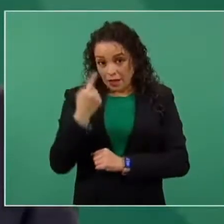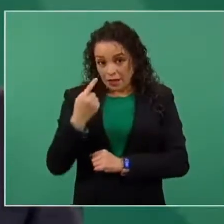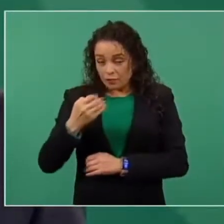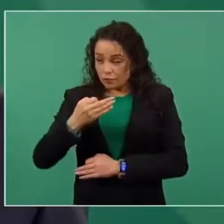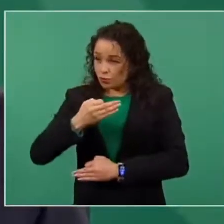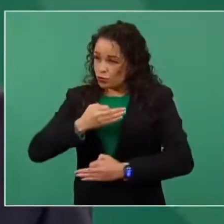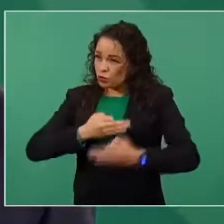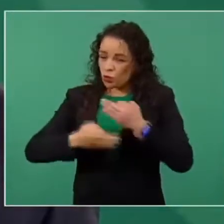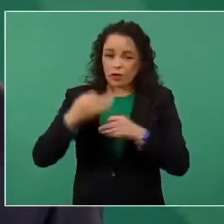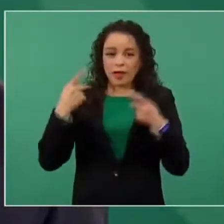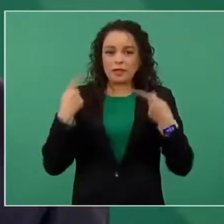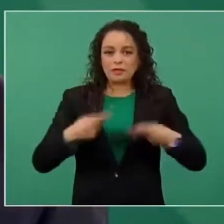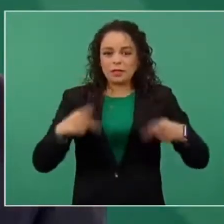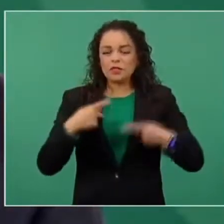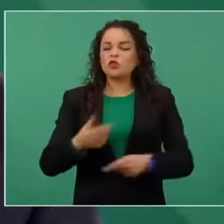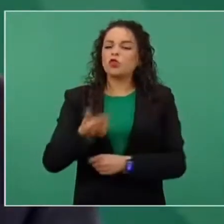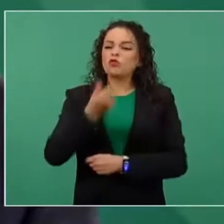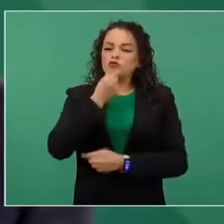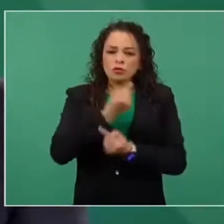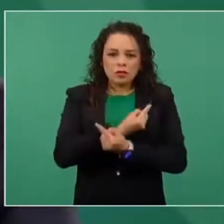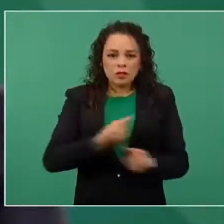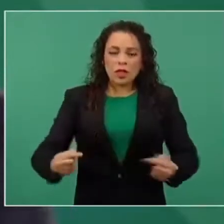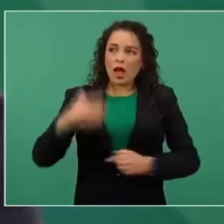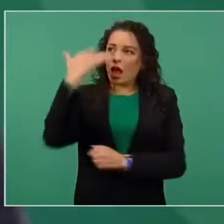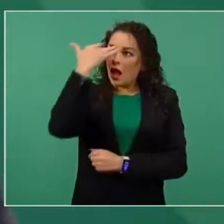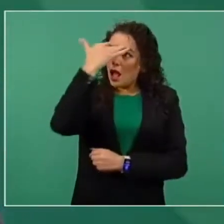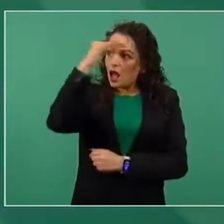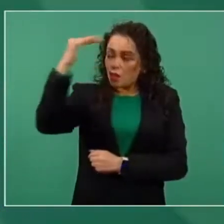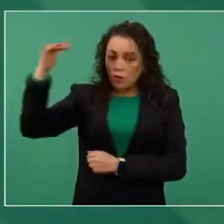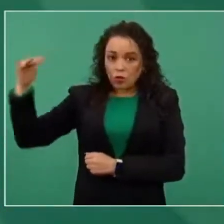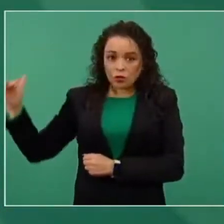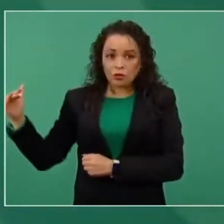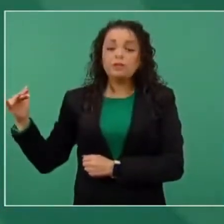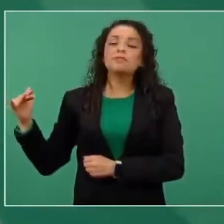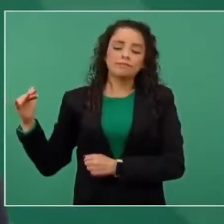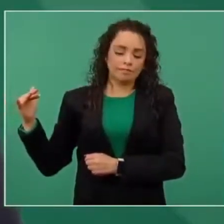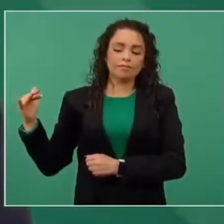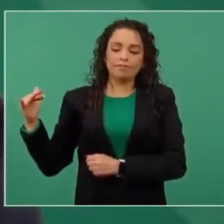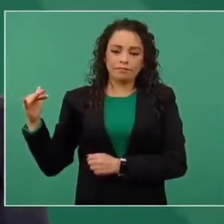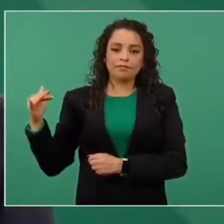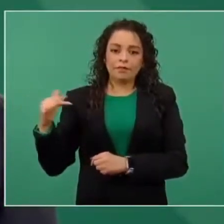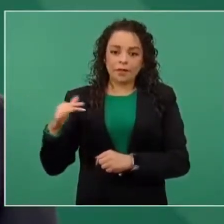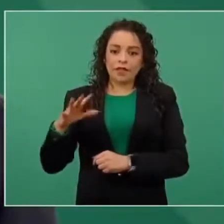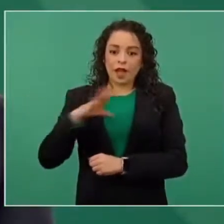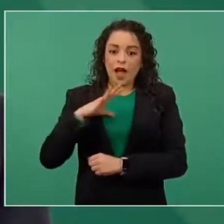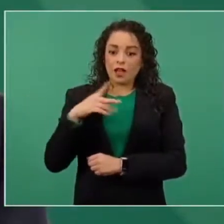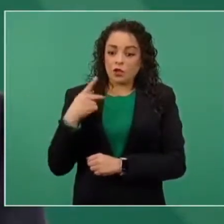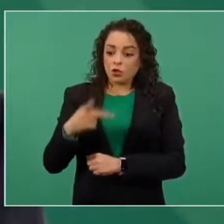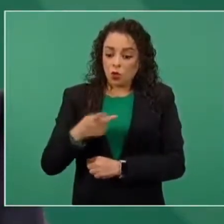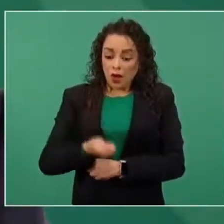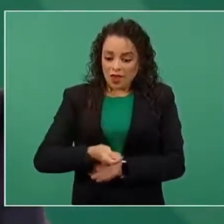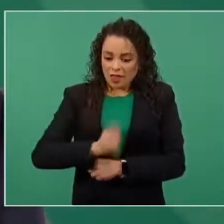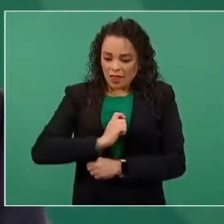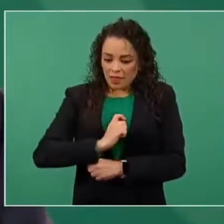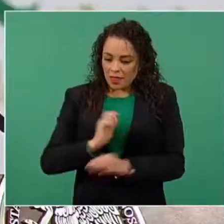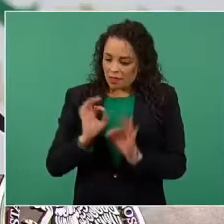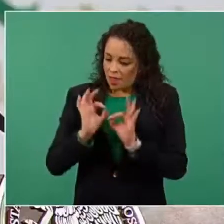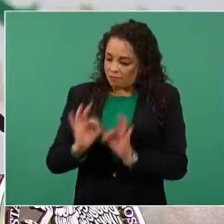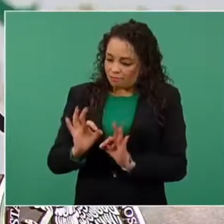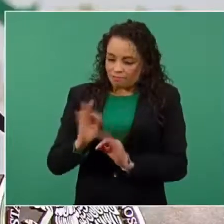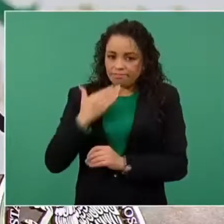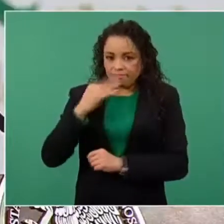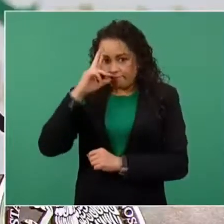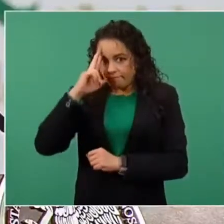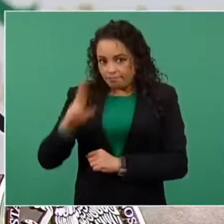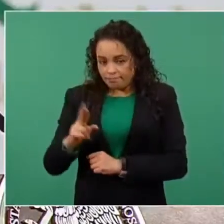todos los niños, los adultos tengan la posibilidad de tener una identidad plena. En materia de los